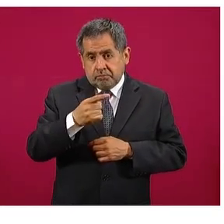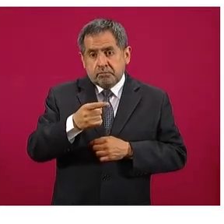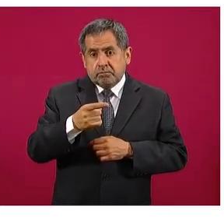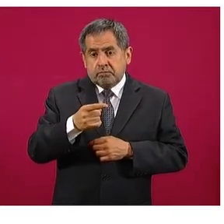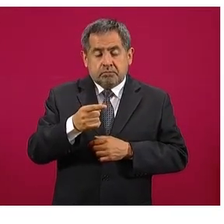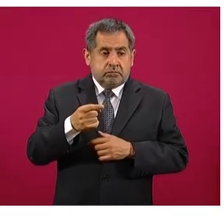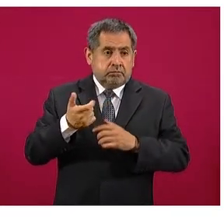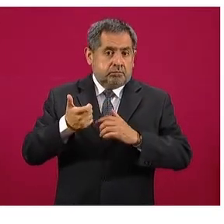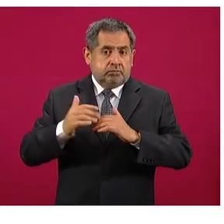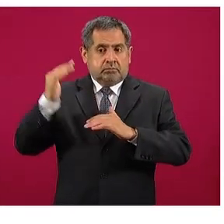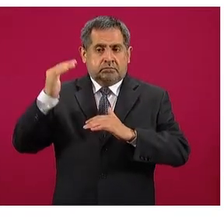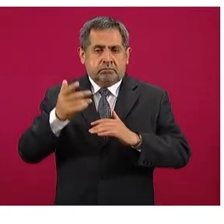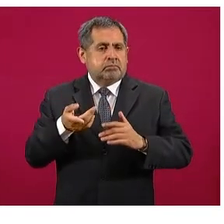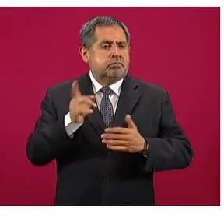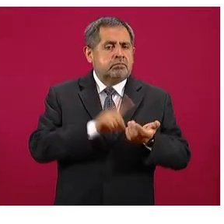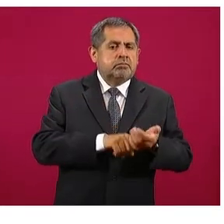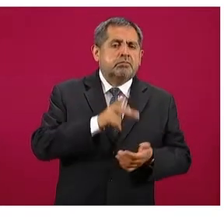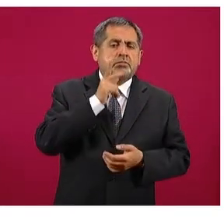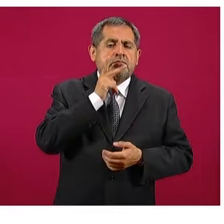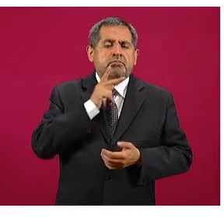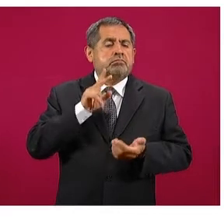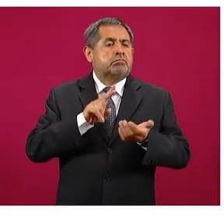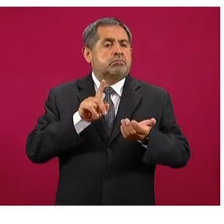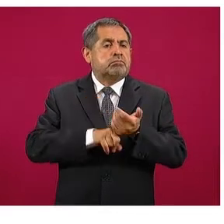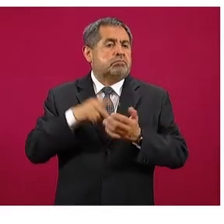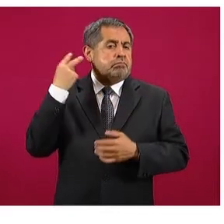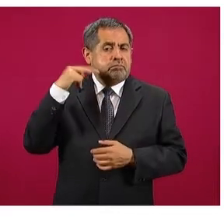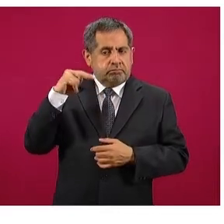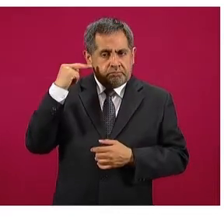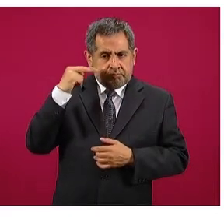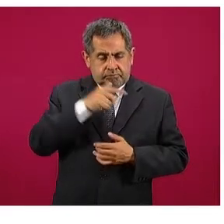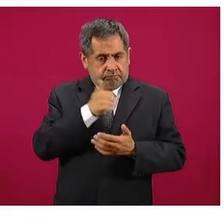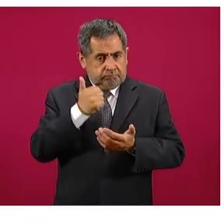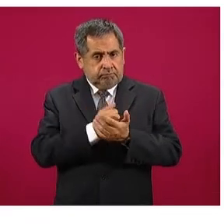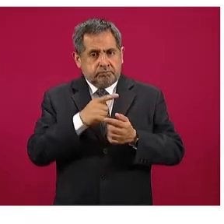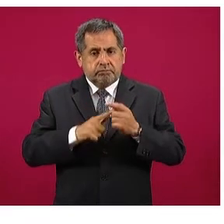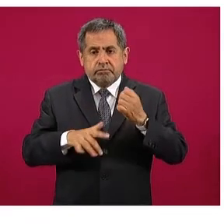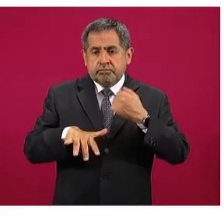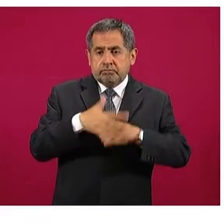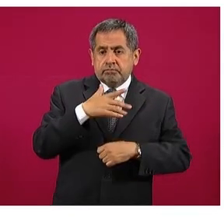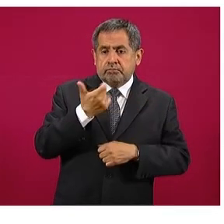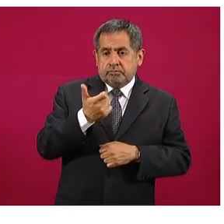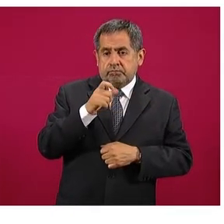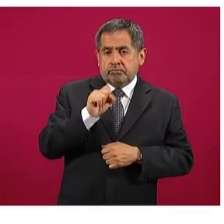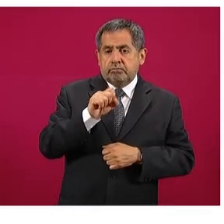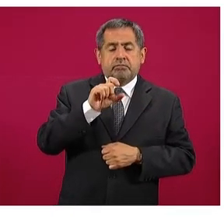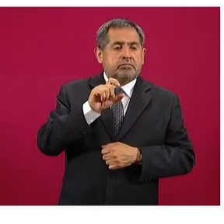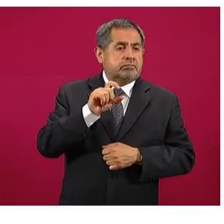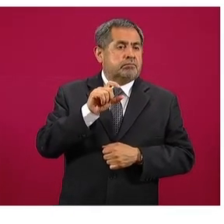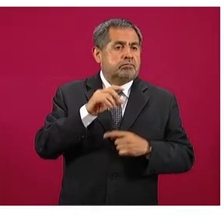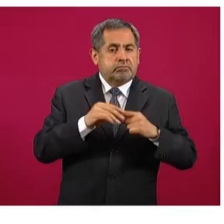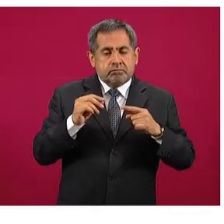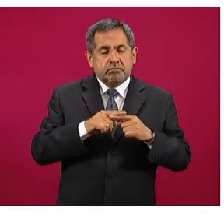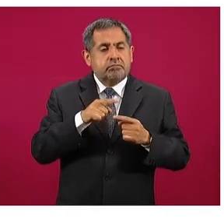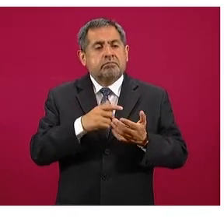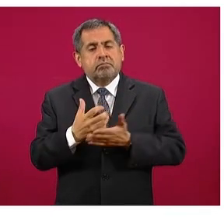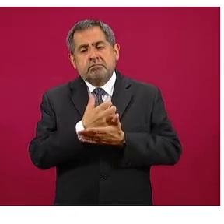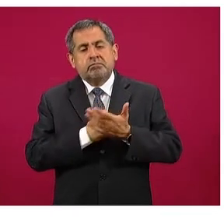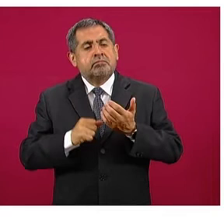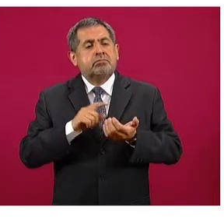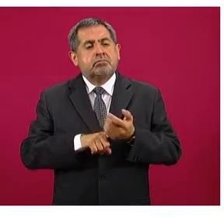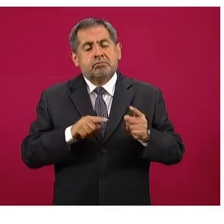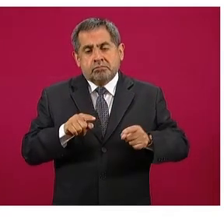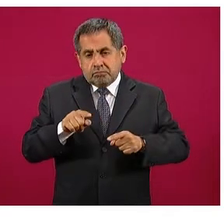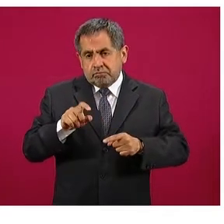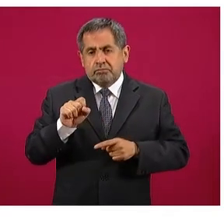si lo comparamos con una de Pemex en Veracruz, Veracruz, de 15 pesos 60 centavos por litro, con un margen de